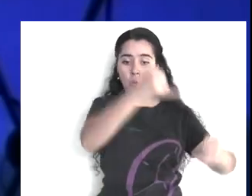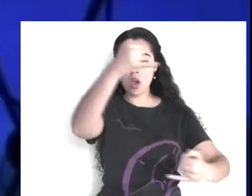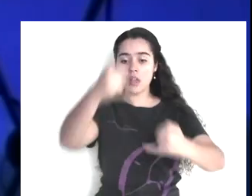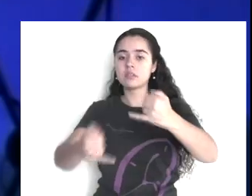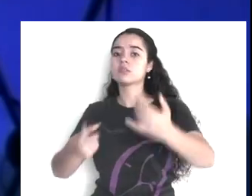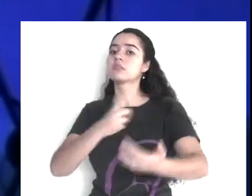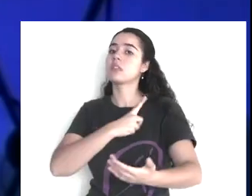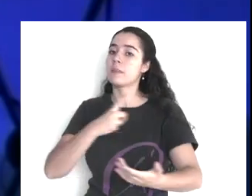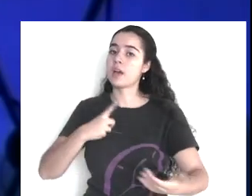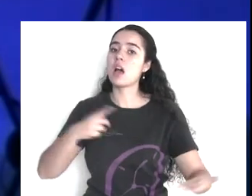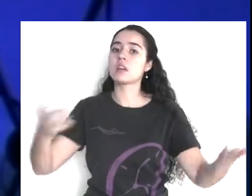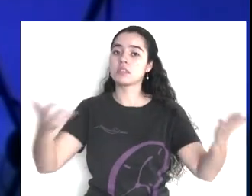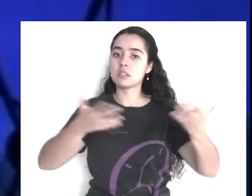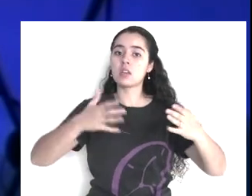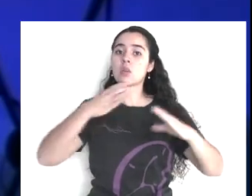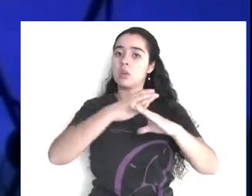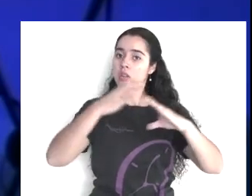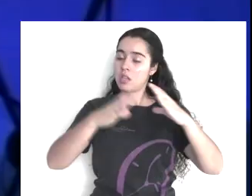hace,